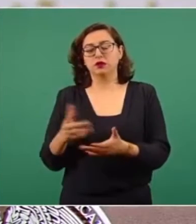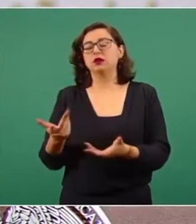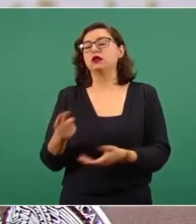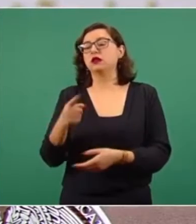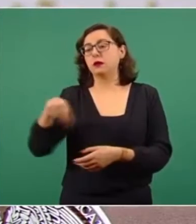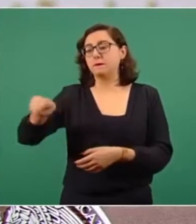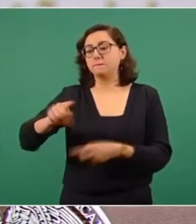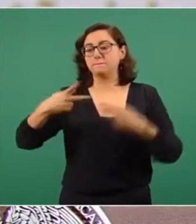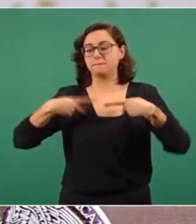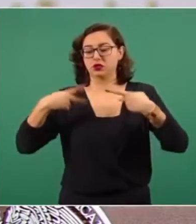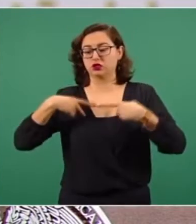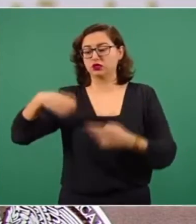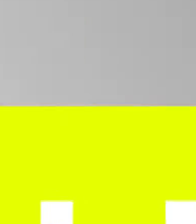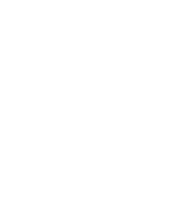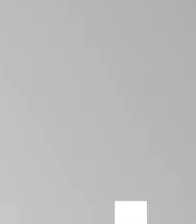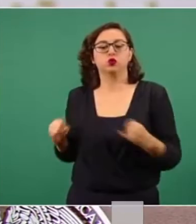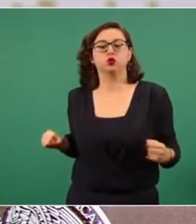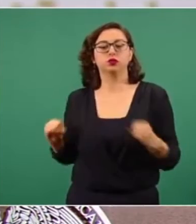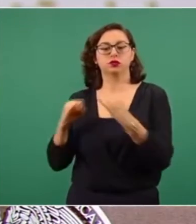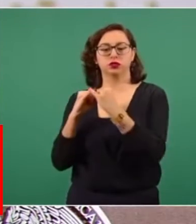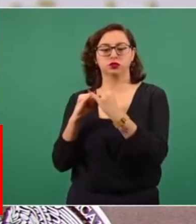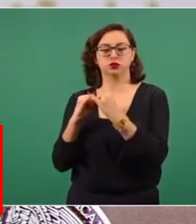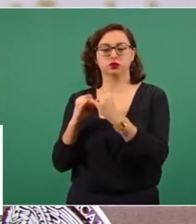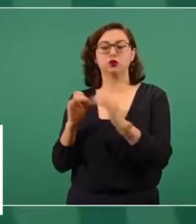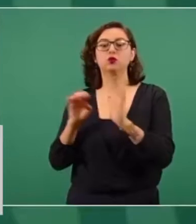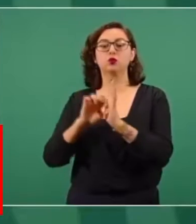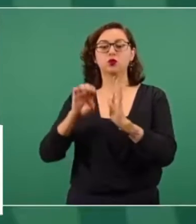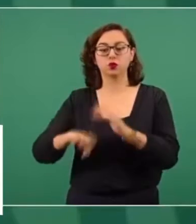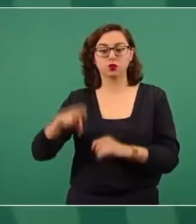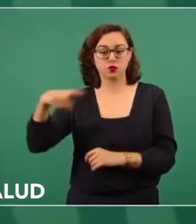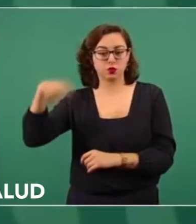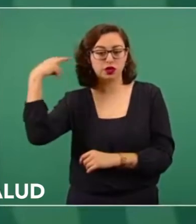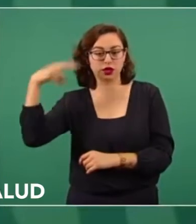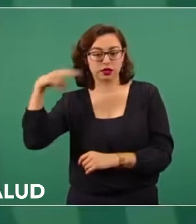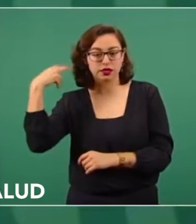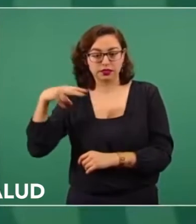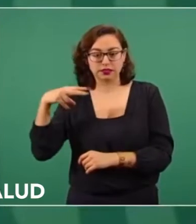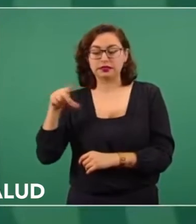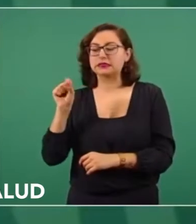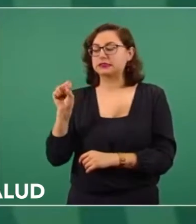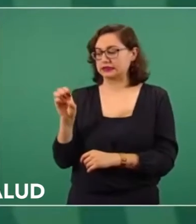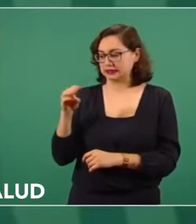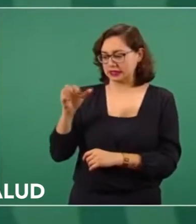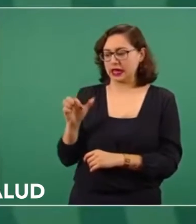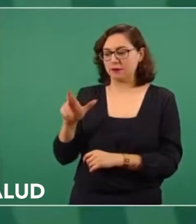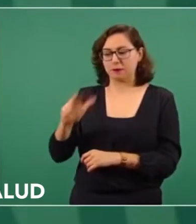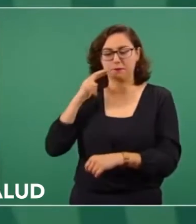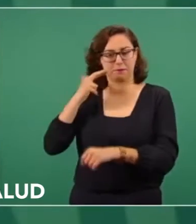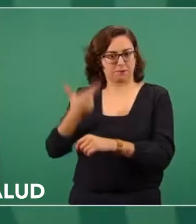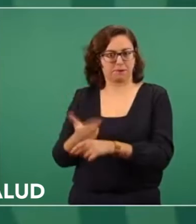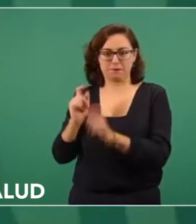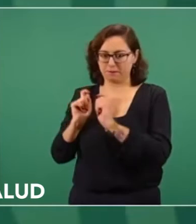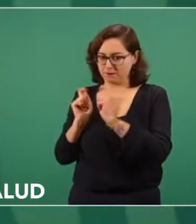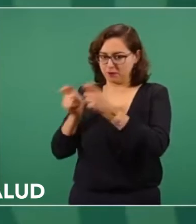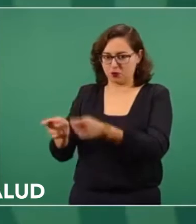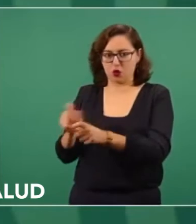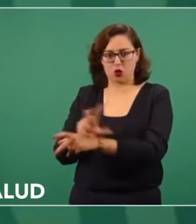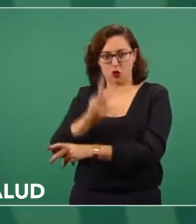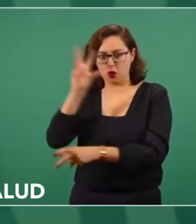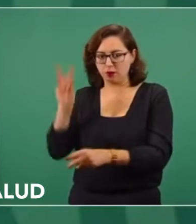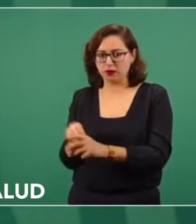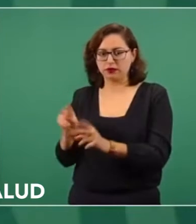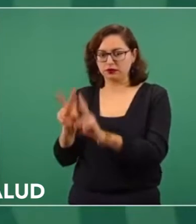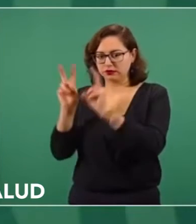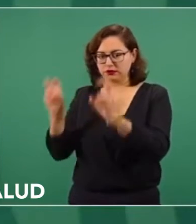nuevamente a los gobiernos estatales. En el caso de Veracruz, la Secretaría de Marina directamente se hará cargo del operativo en coordinación